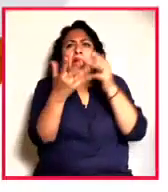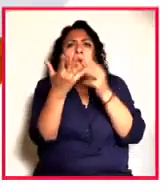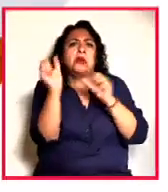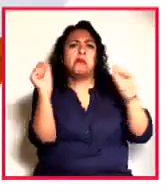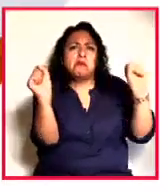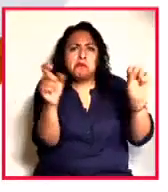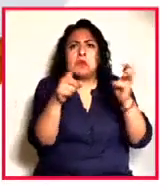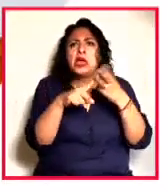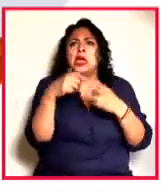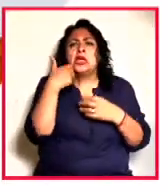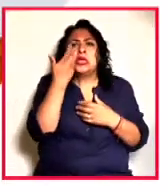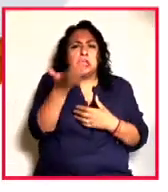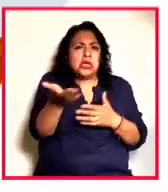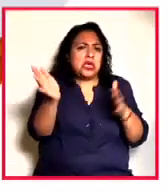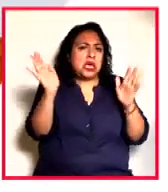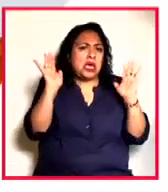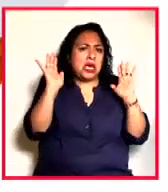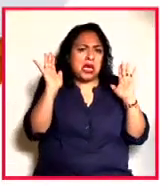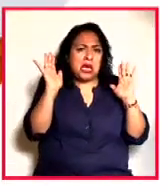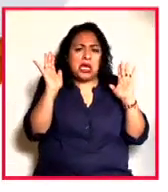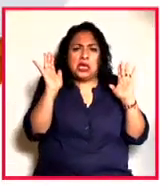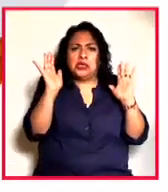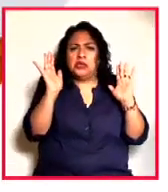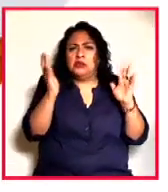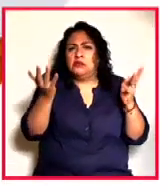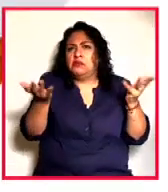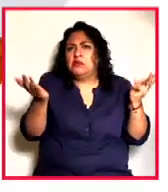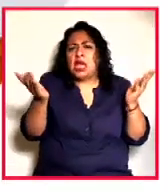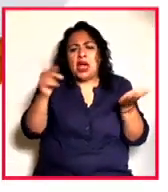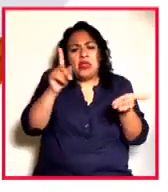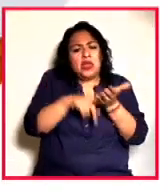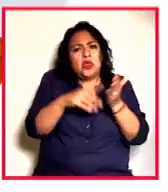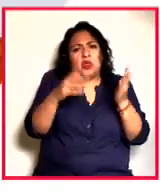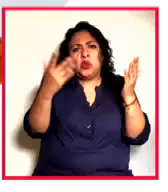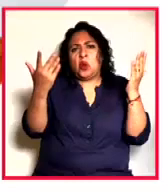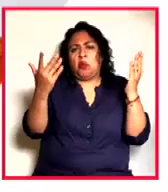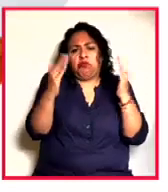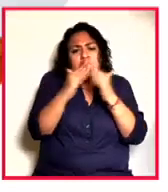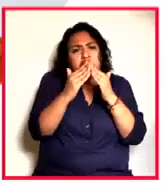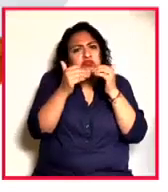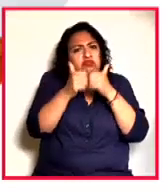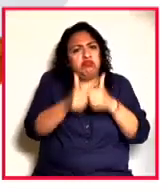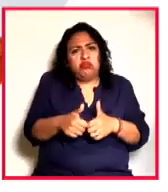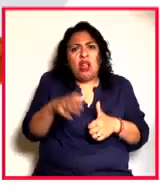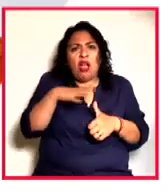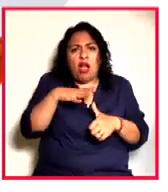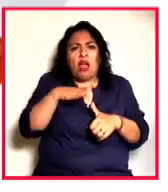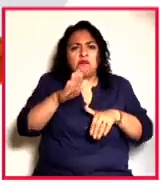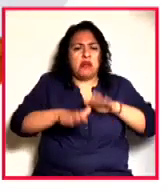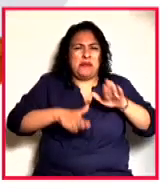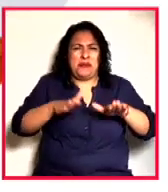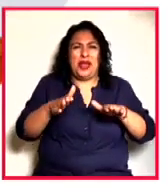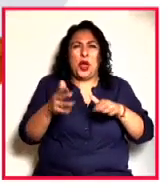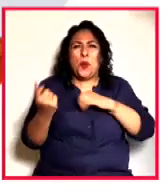Si quieres, si sigues encerrado en el confinamiento y tienes una caminadora en la caminadora,